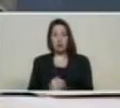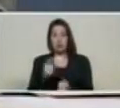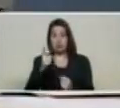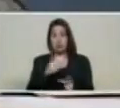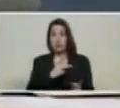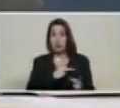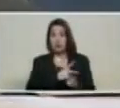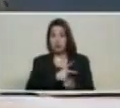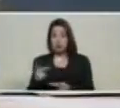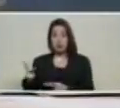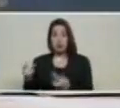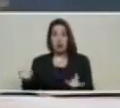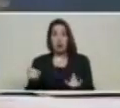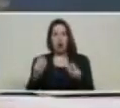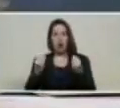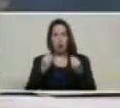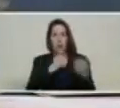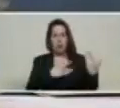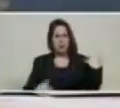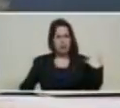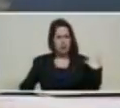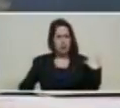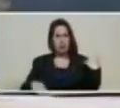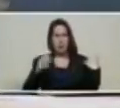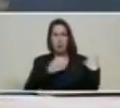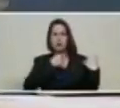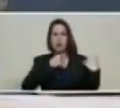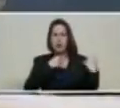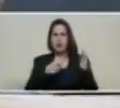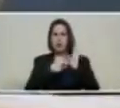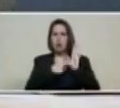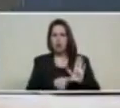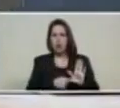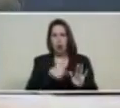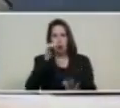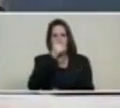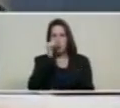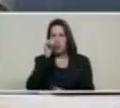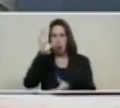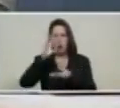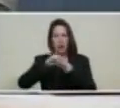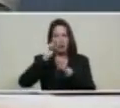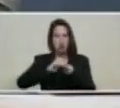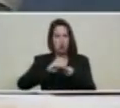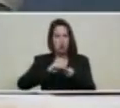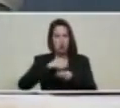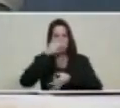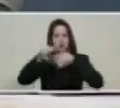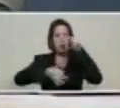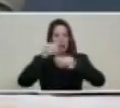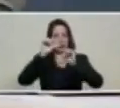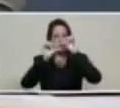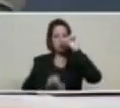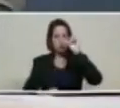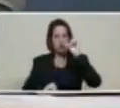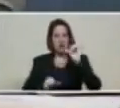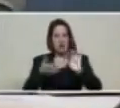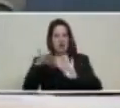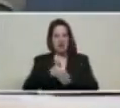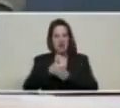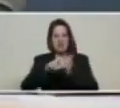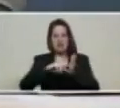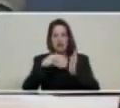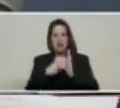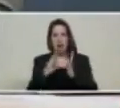presentar un video que resume de manera muy concreta el motivo por el cual estamos hoy aquí.